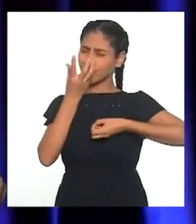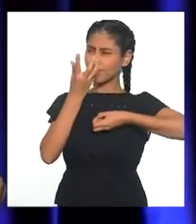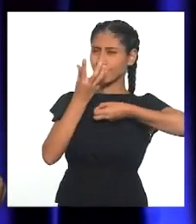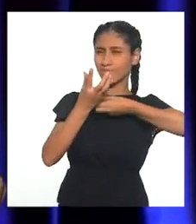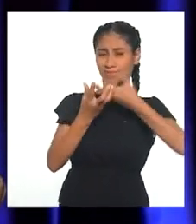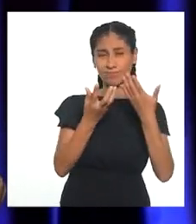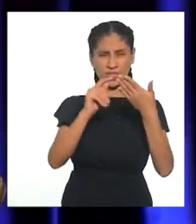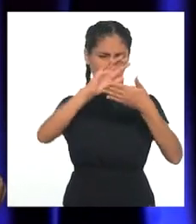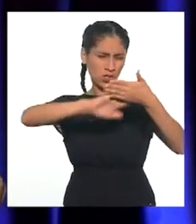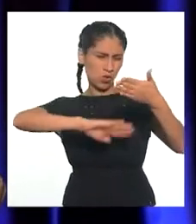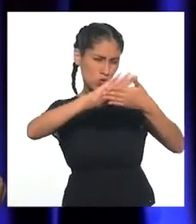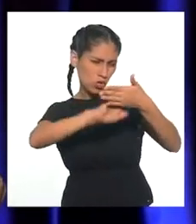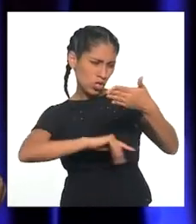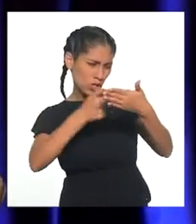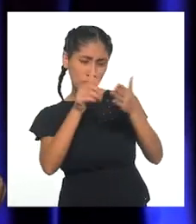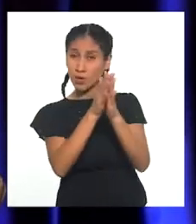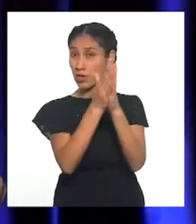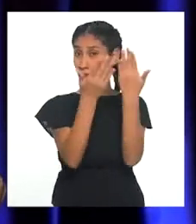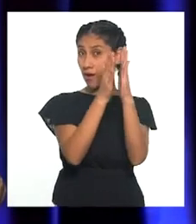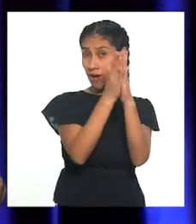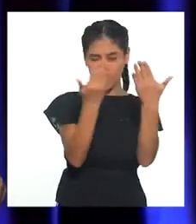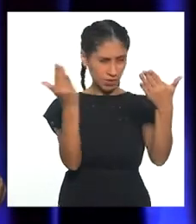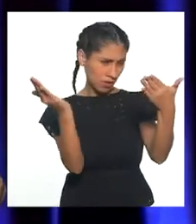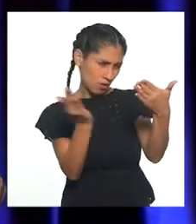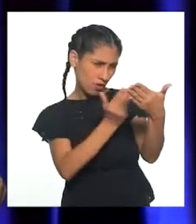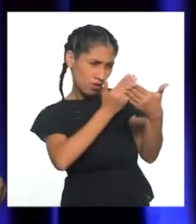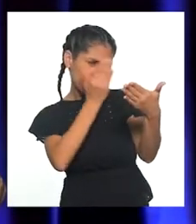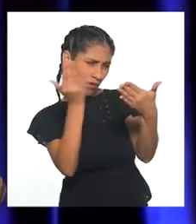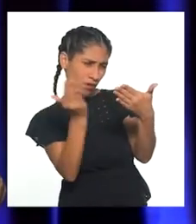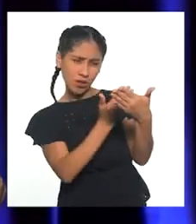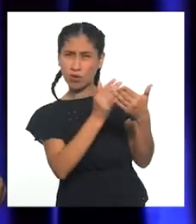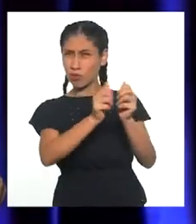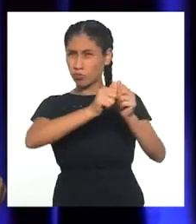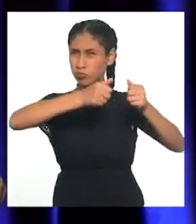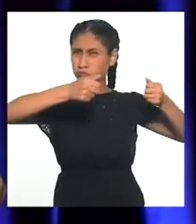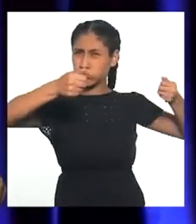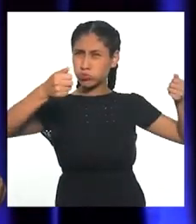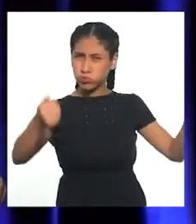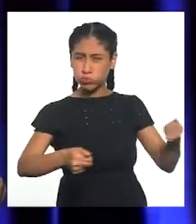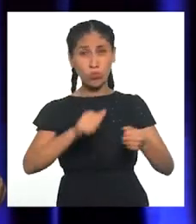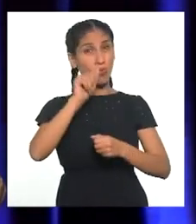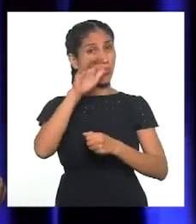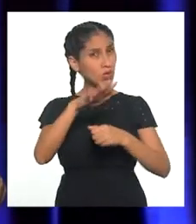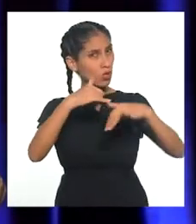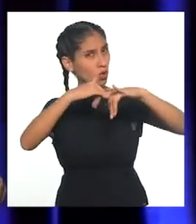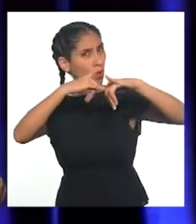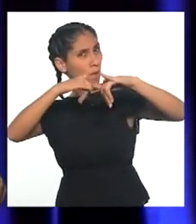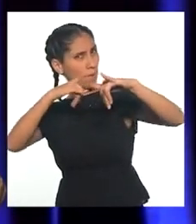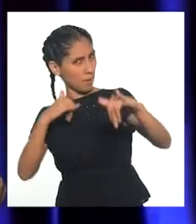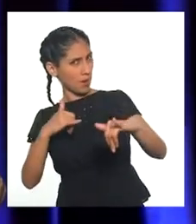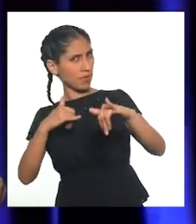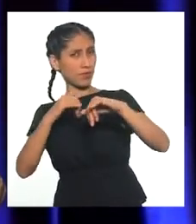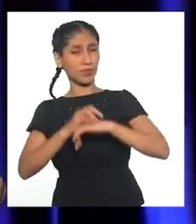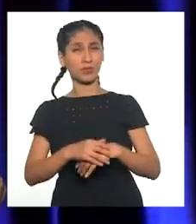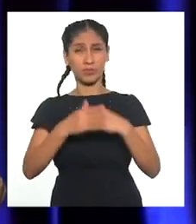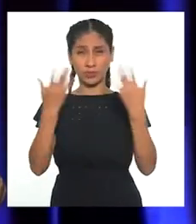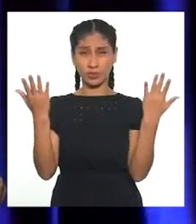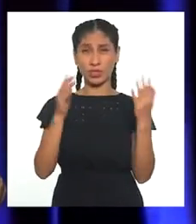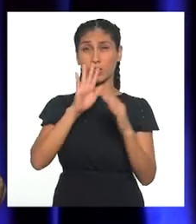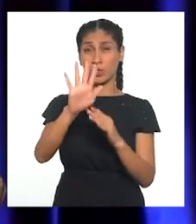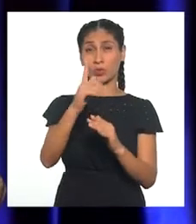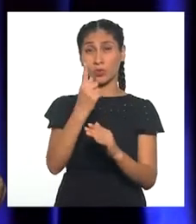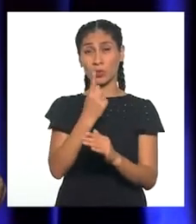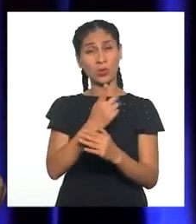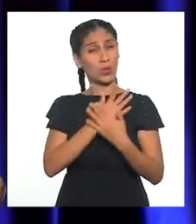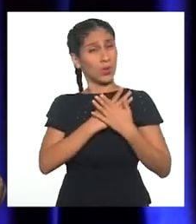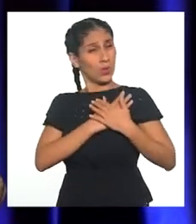plegable que al abrirlo y extenderlo medía alrededor de cinco metros. Entre sus poemas